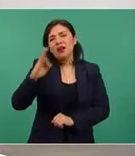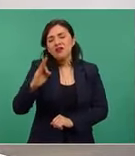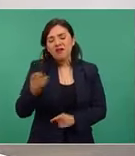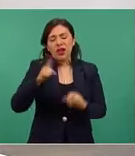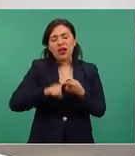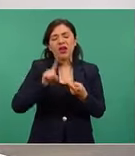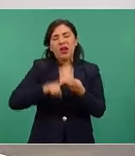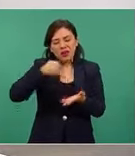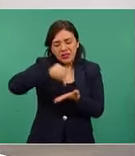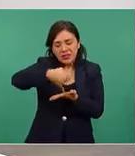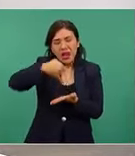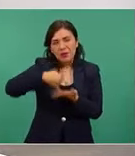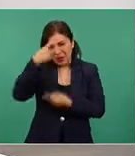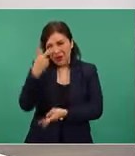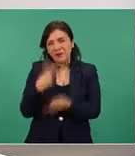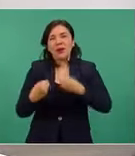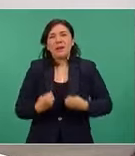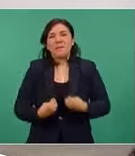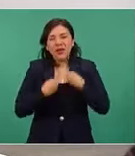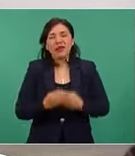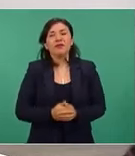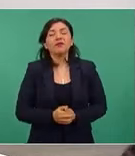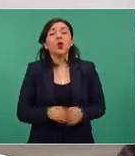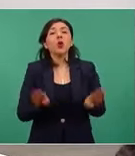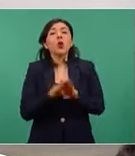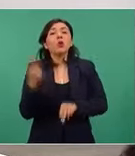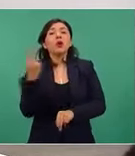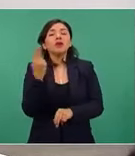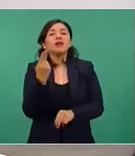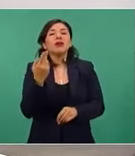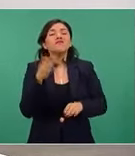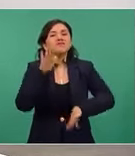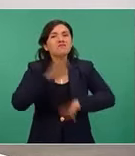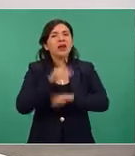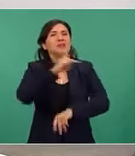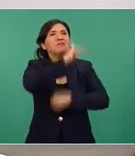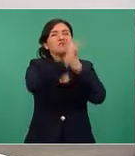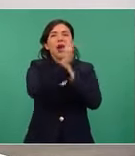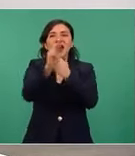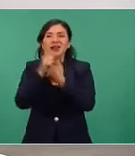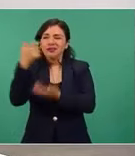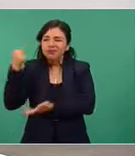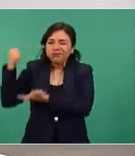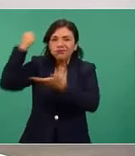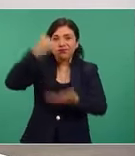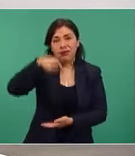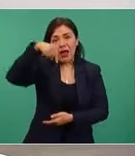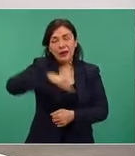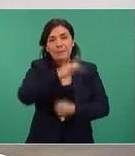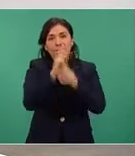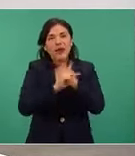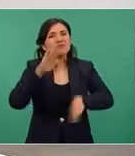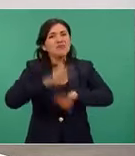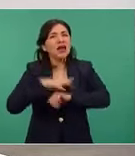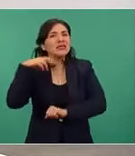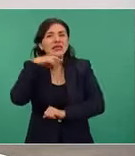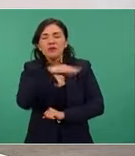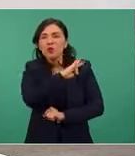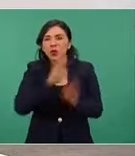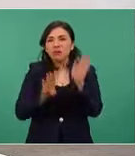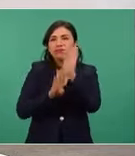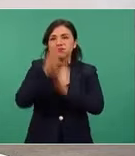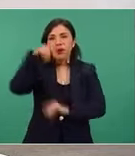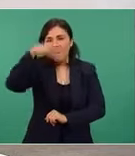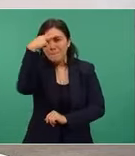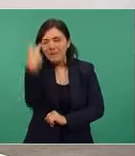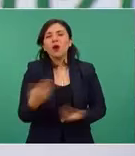La integración económica regional para promover la inversión en nuestro país, cómo agregamos valor y aceleramos el crecimiento en México.